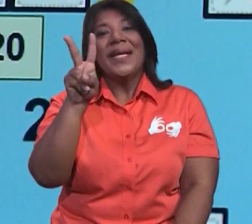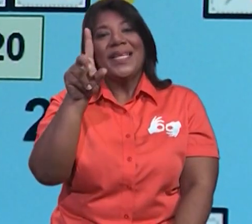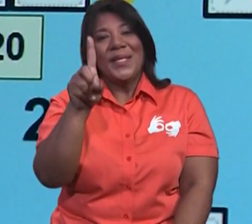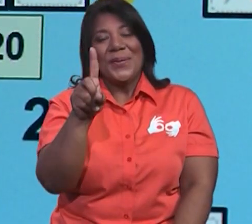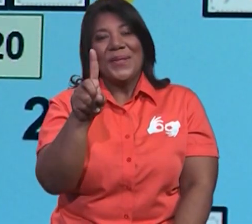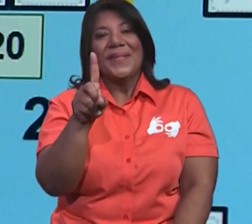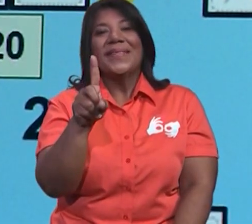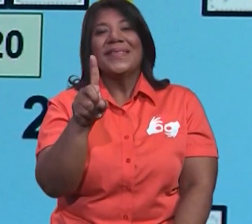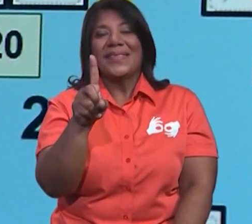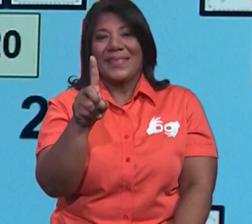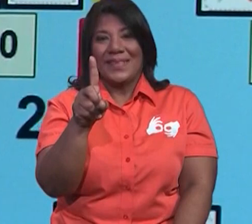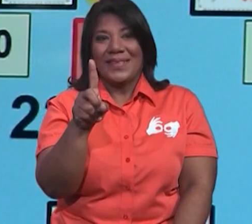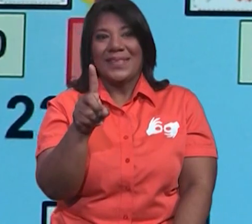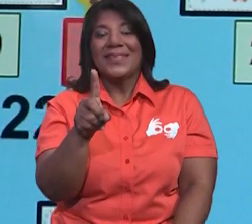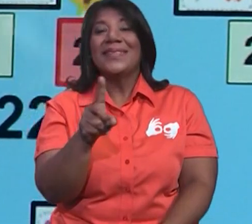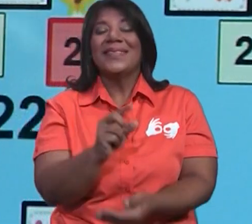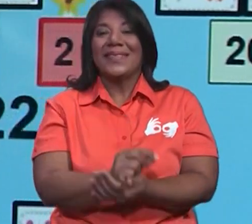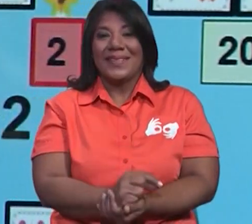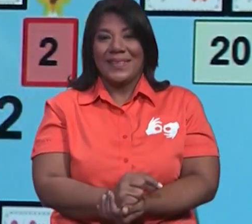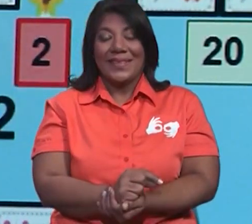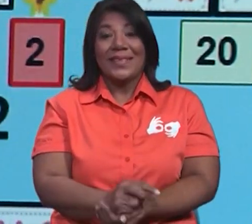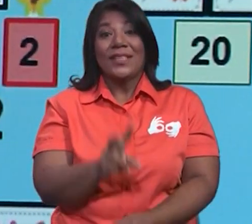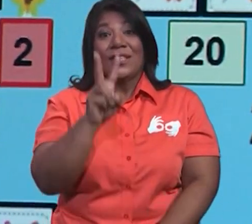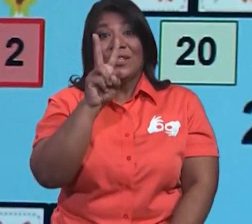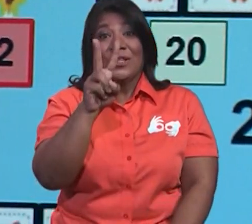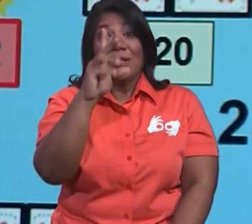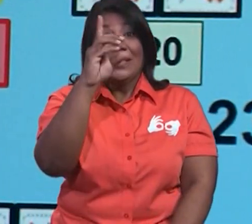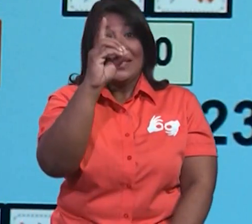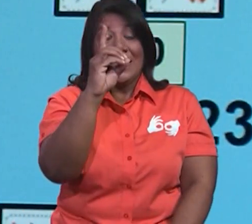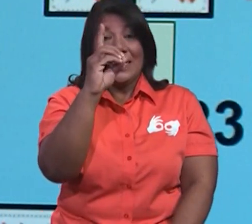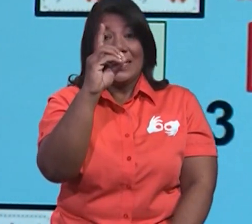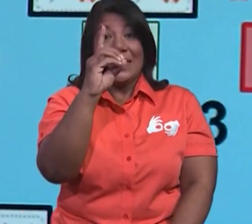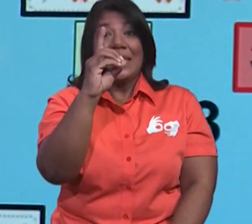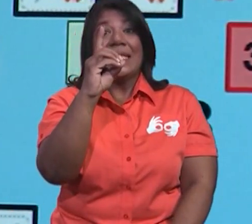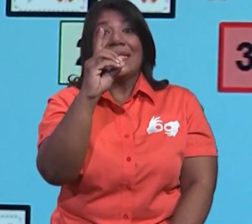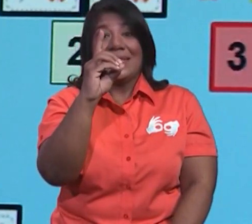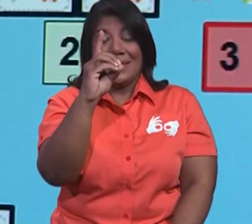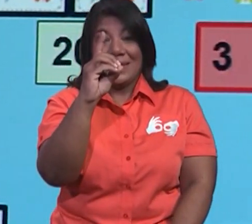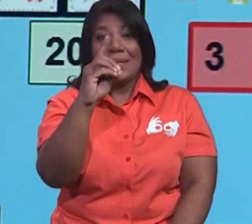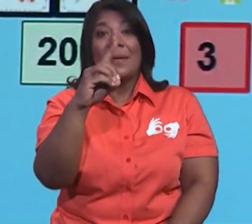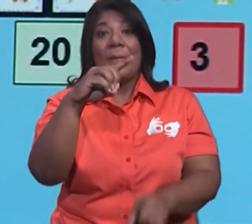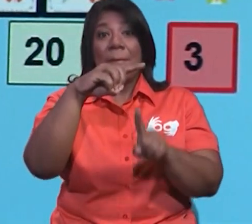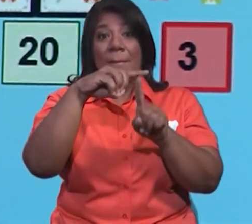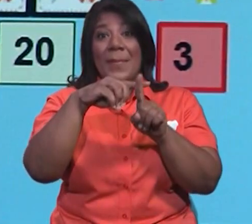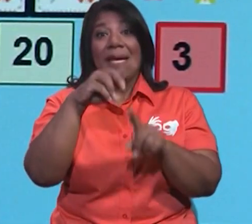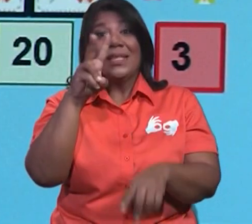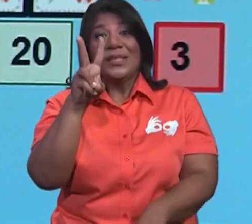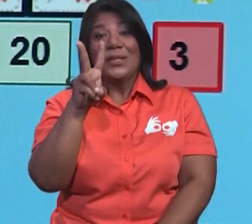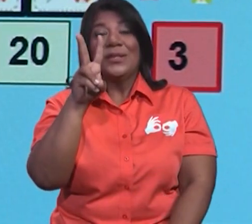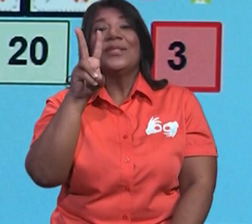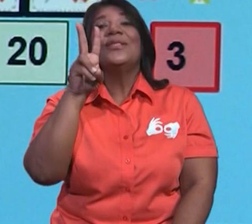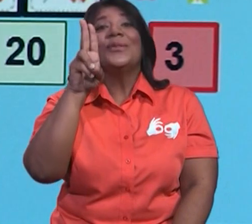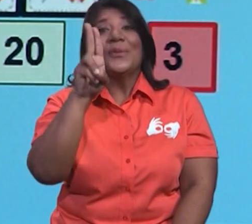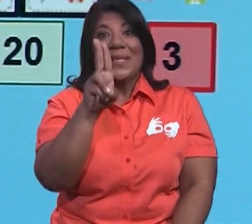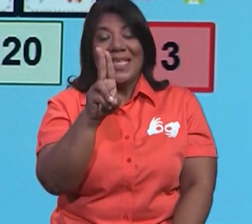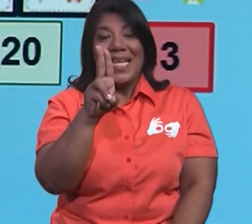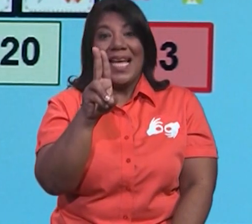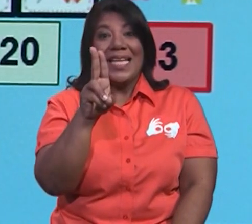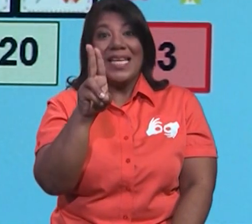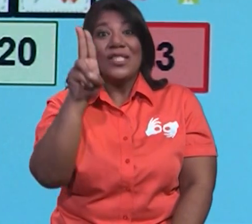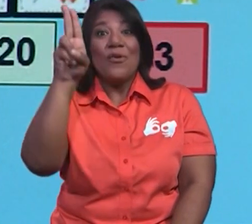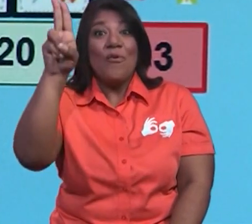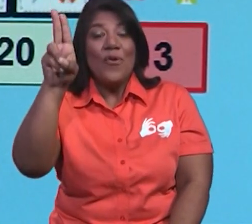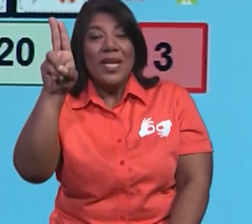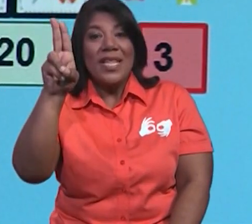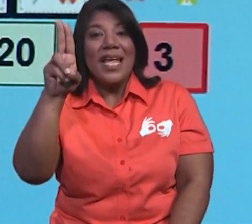veintiuno. Y si tenemos dos decenas, son veinte unidades. Pero si tenemos dos unidades más, ¿qué número